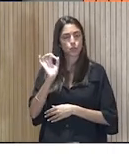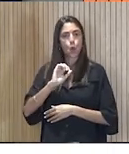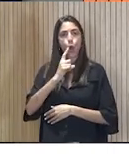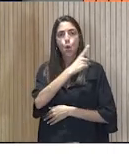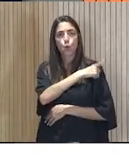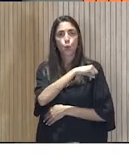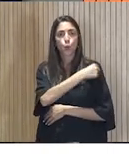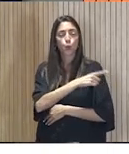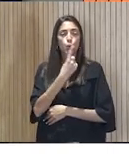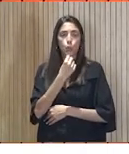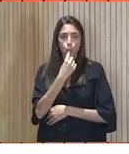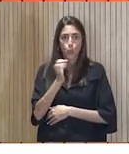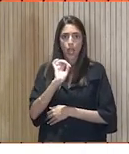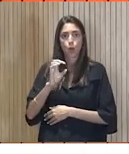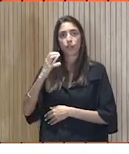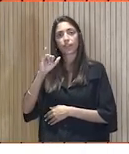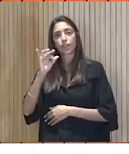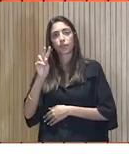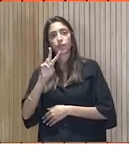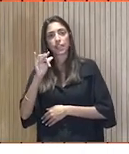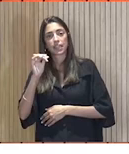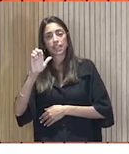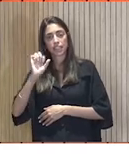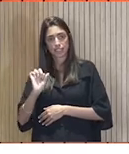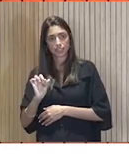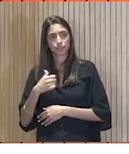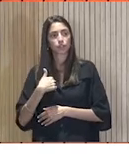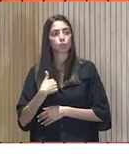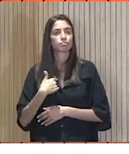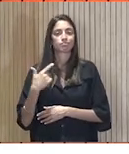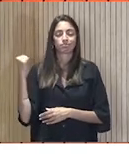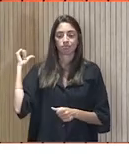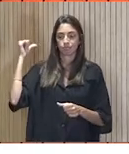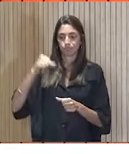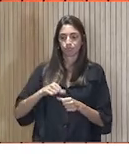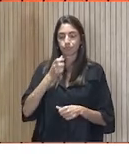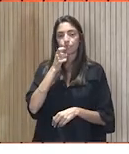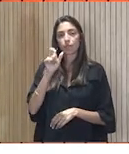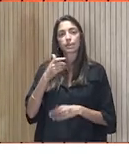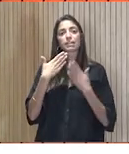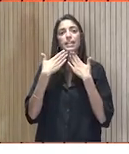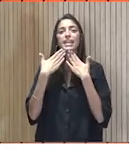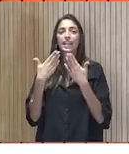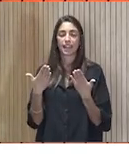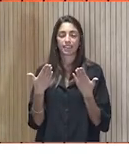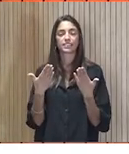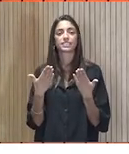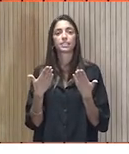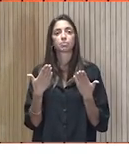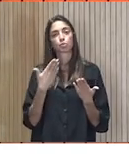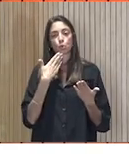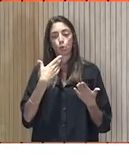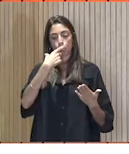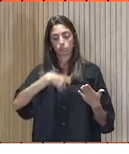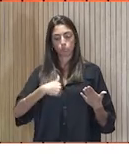Círvites. Gracias. Se ha oído muchas veces a lo largo del día la palabra. La quiero hacer yo. Gracias. Gracias, pero ya como ciudadano,